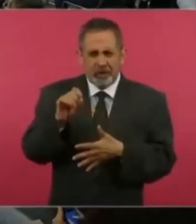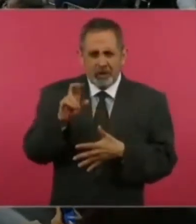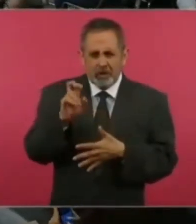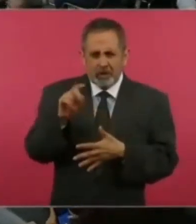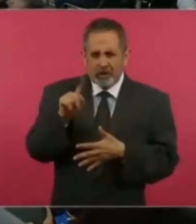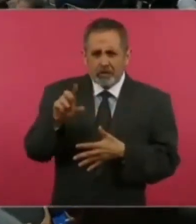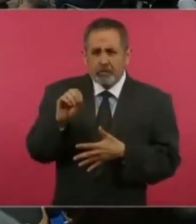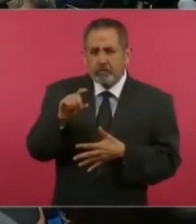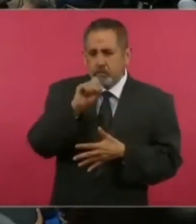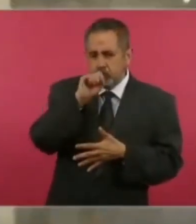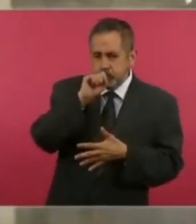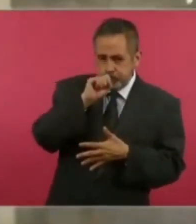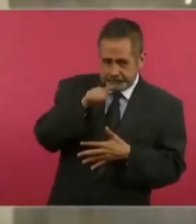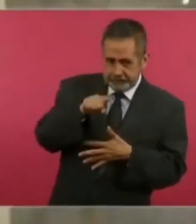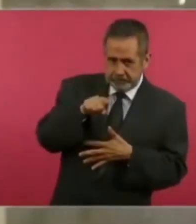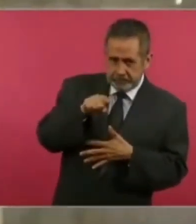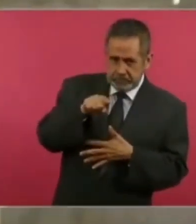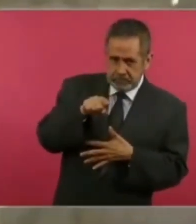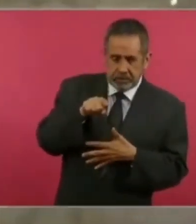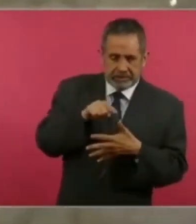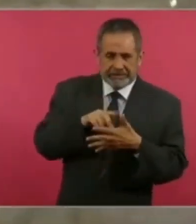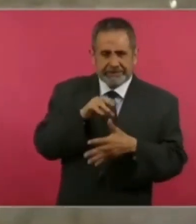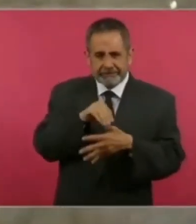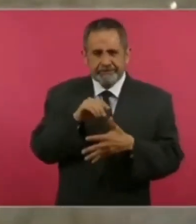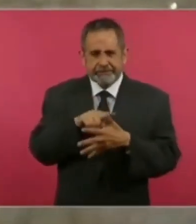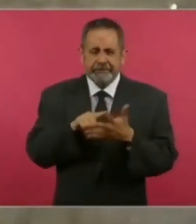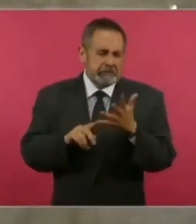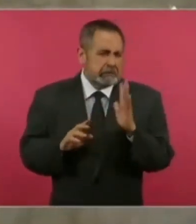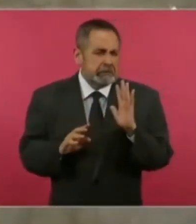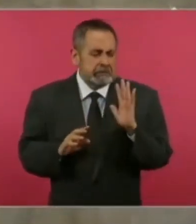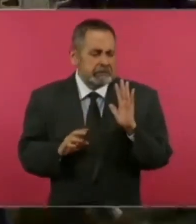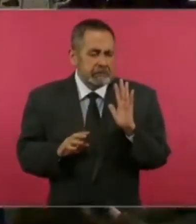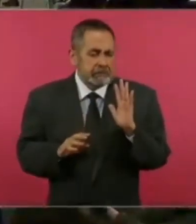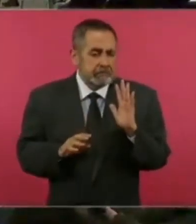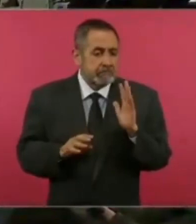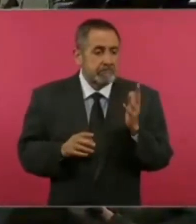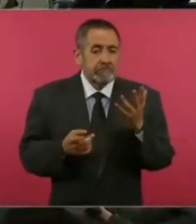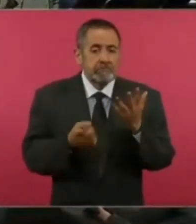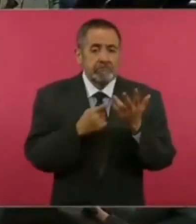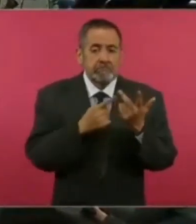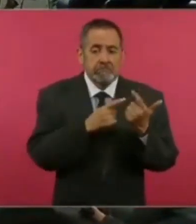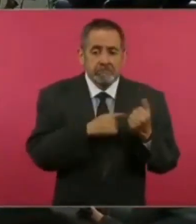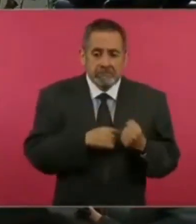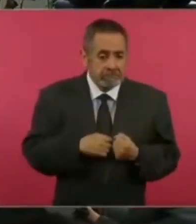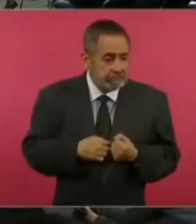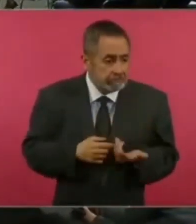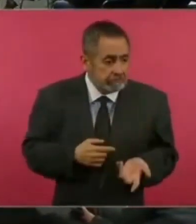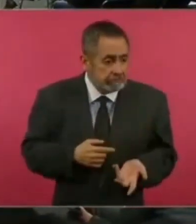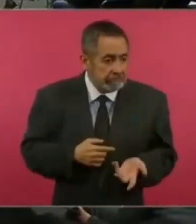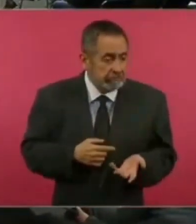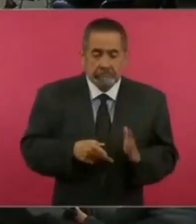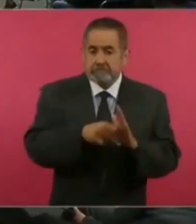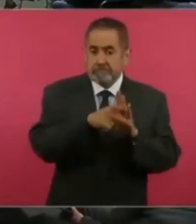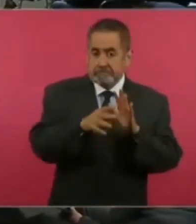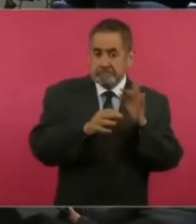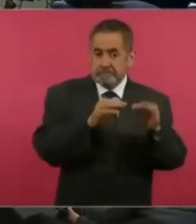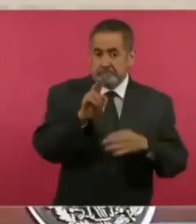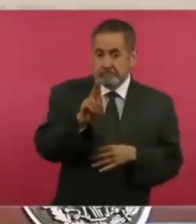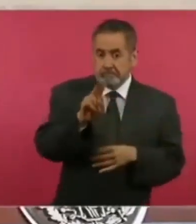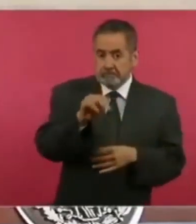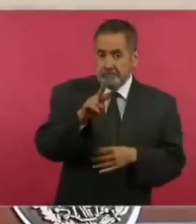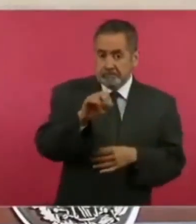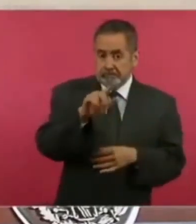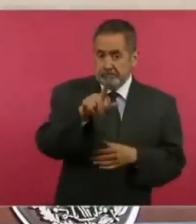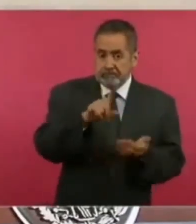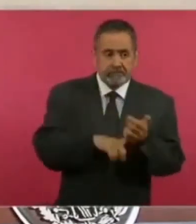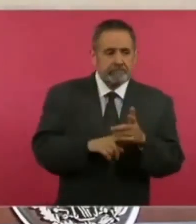ahí ¿no? sí los sábados sí pero ya también las páginas editoriales del Universal